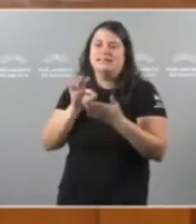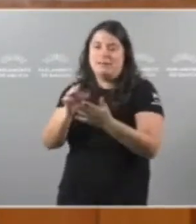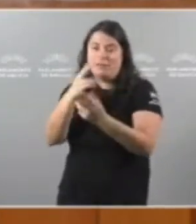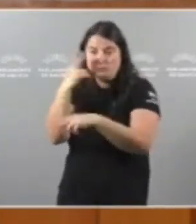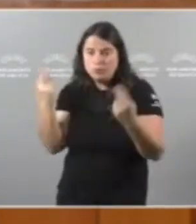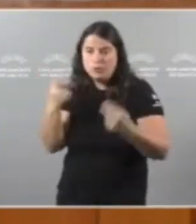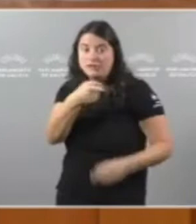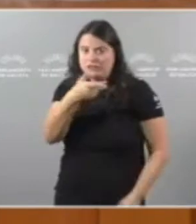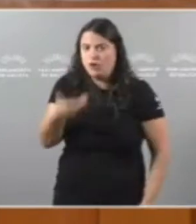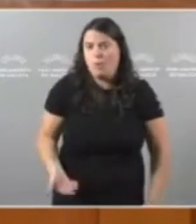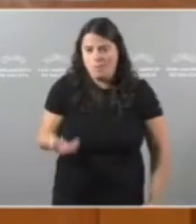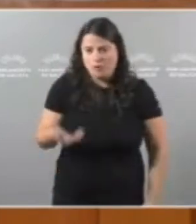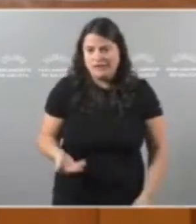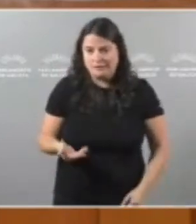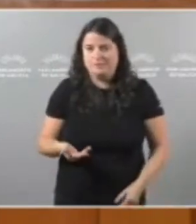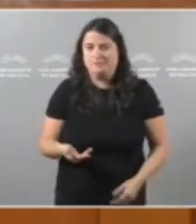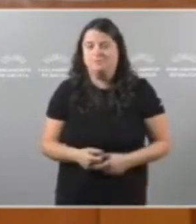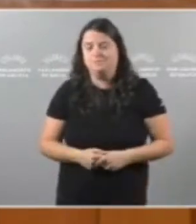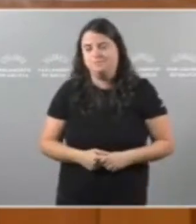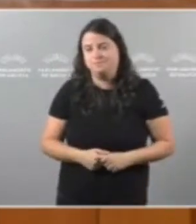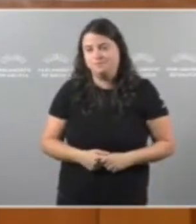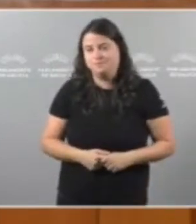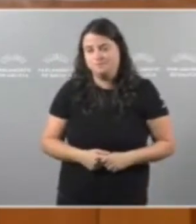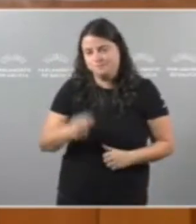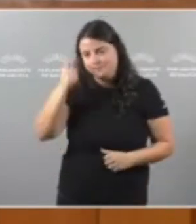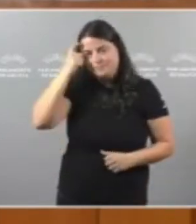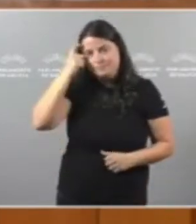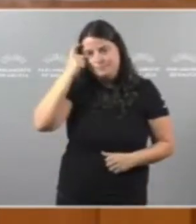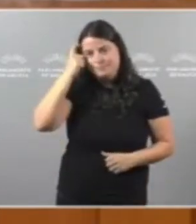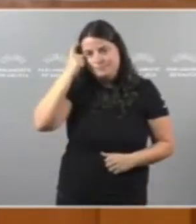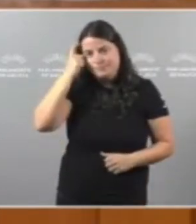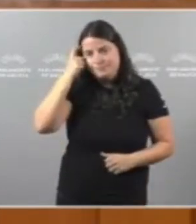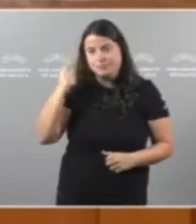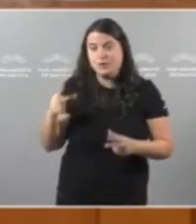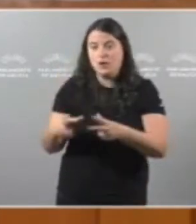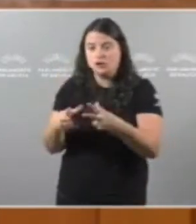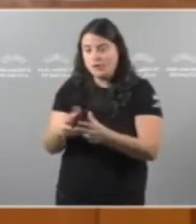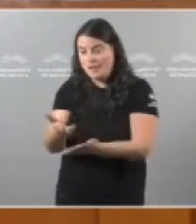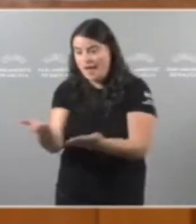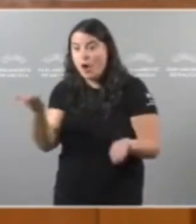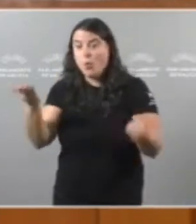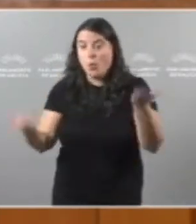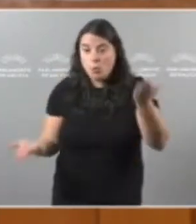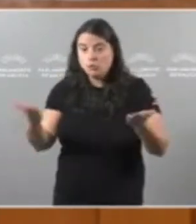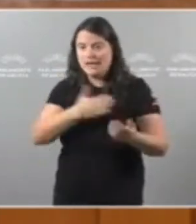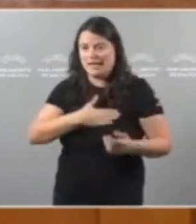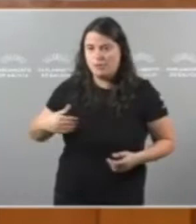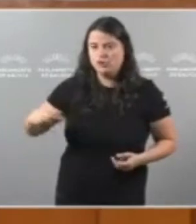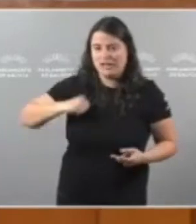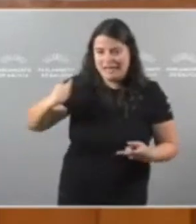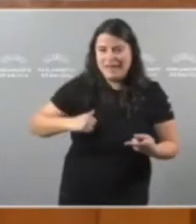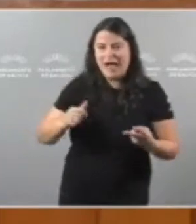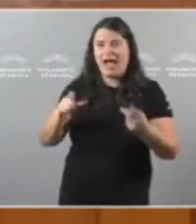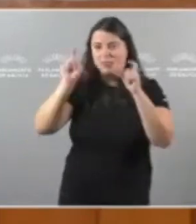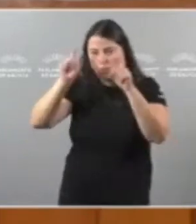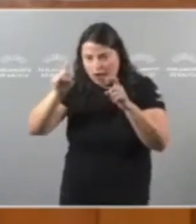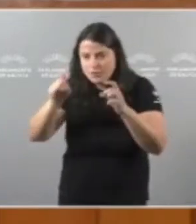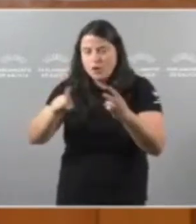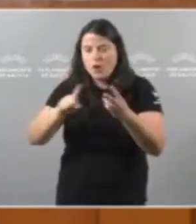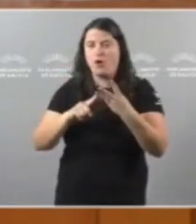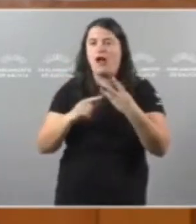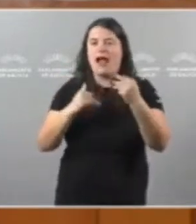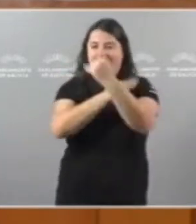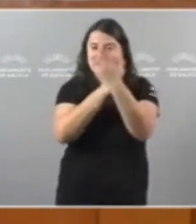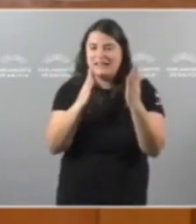Esta é a realidade E se queremos unha sociedade xusta Con sanidade, con educación Con atención